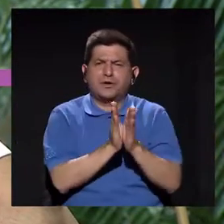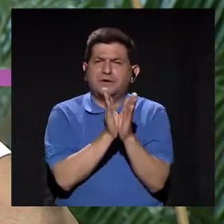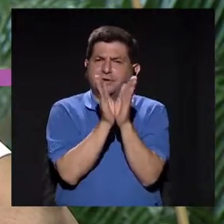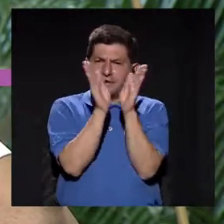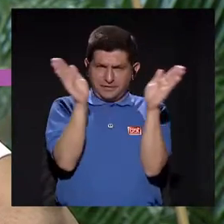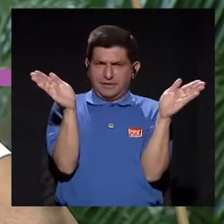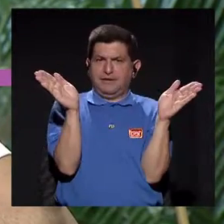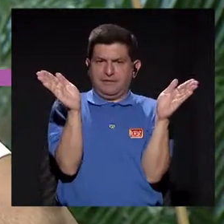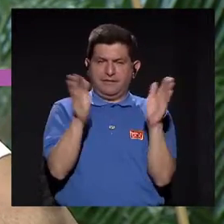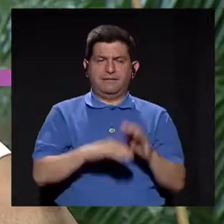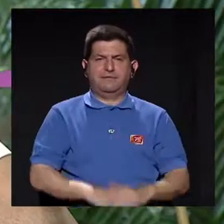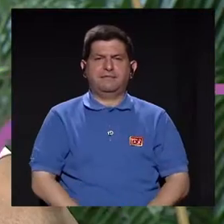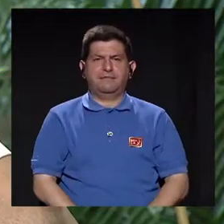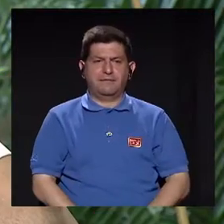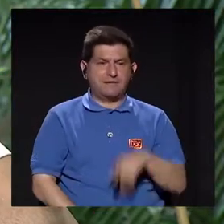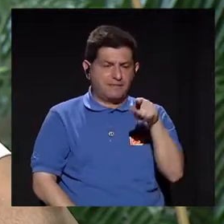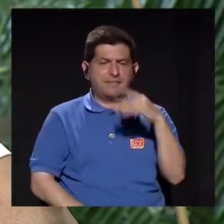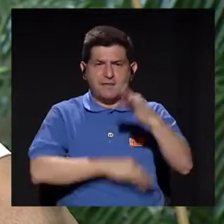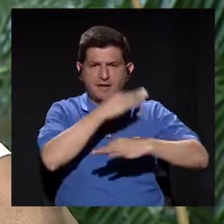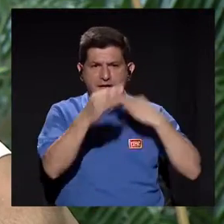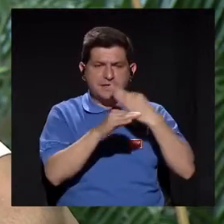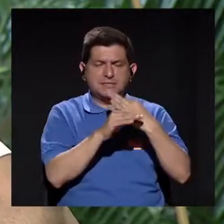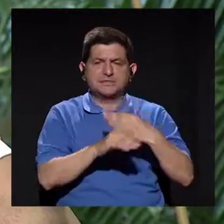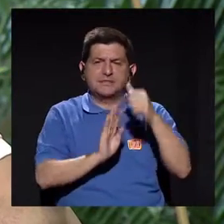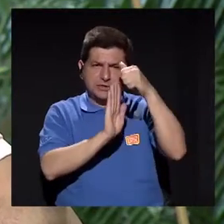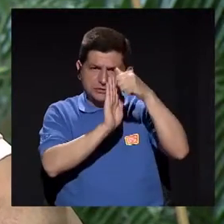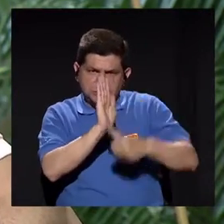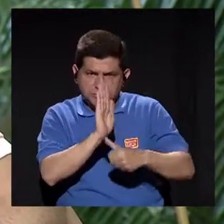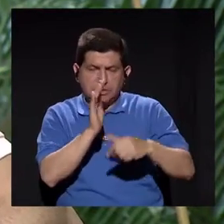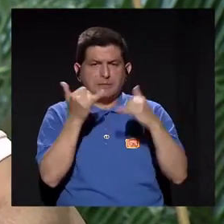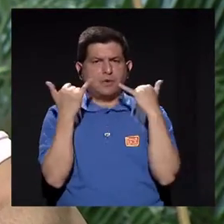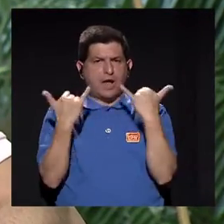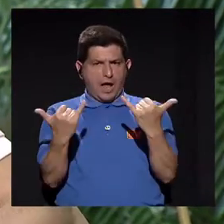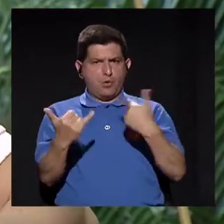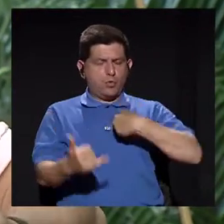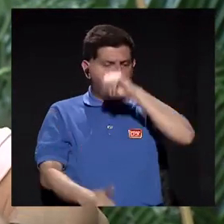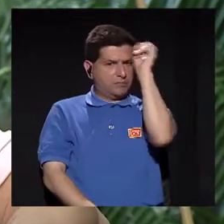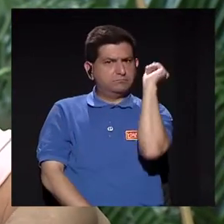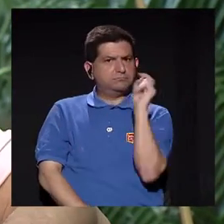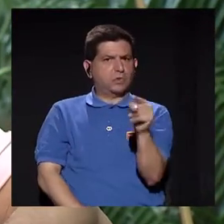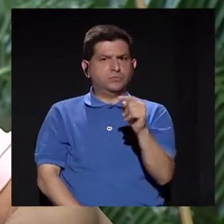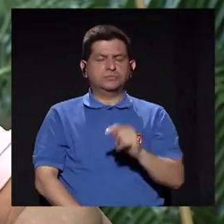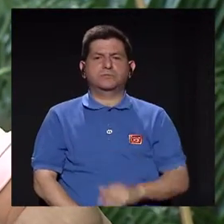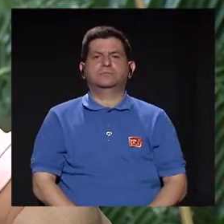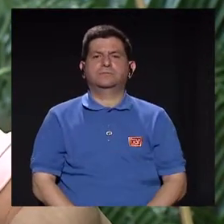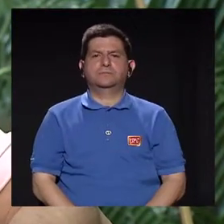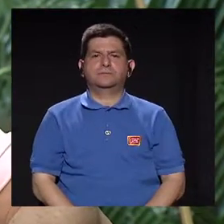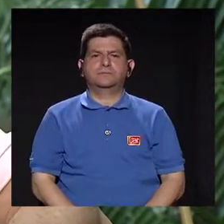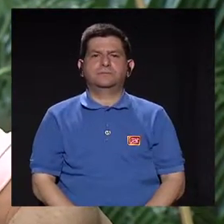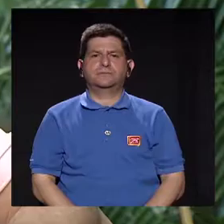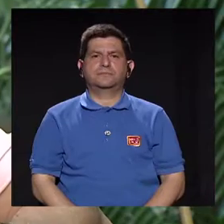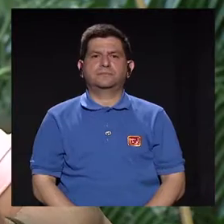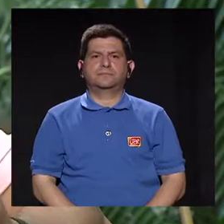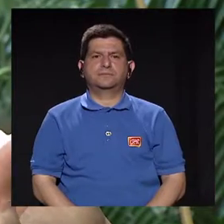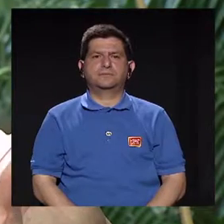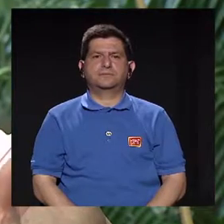más generales sobre este tipo de cirugía. Ahora bien, quisiera preguntarle si para